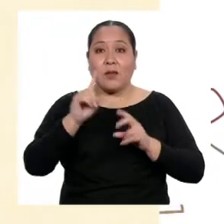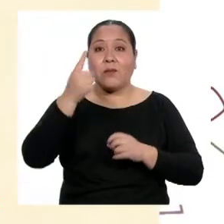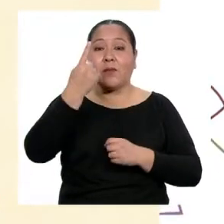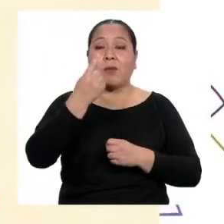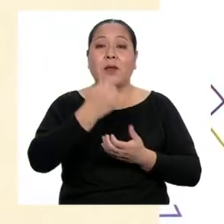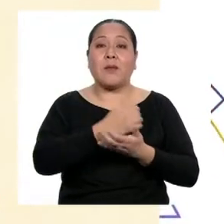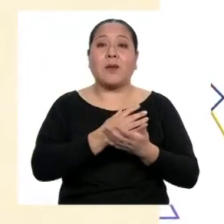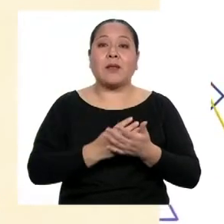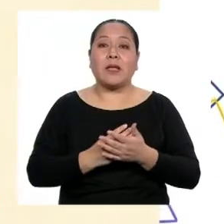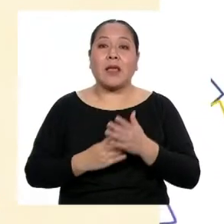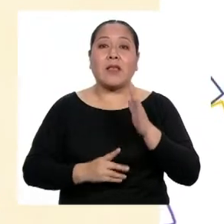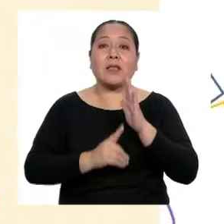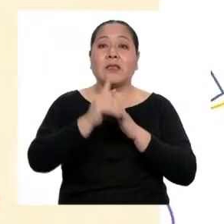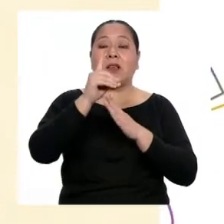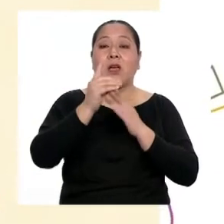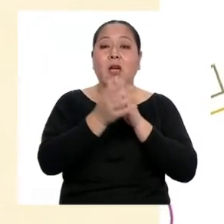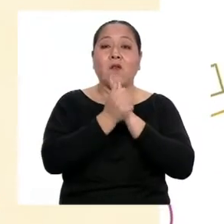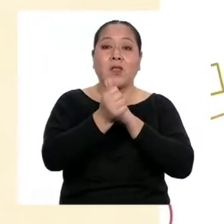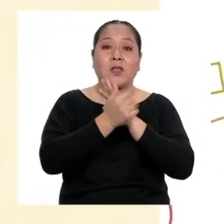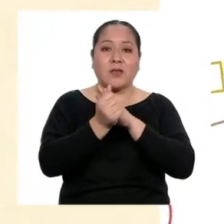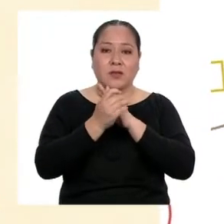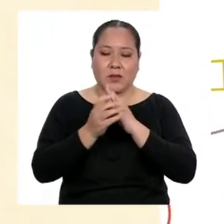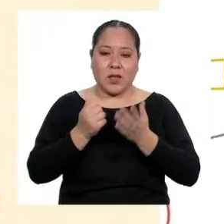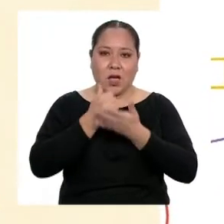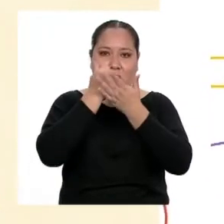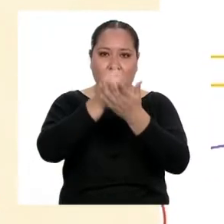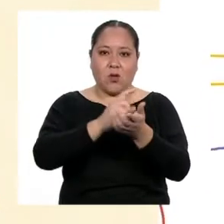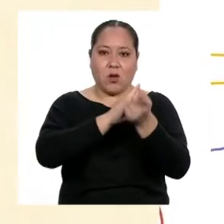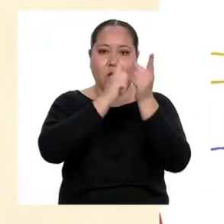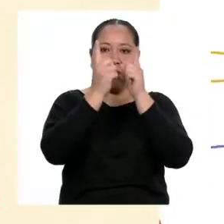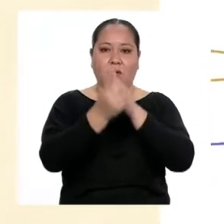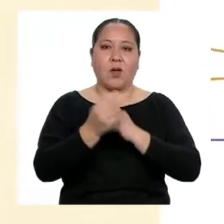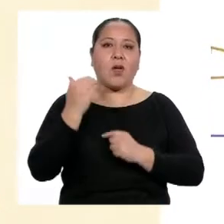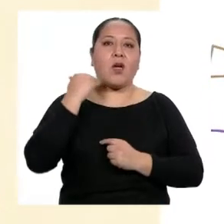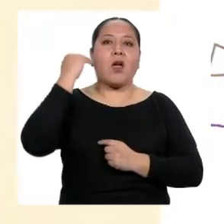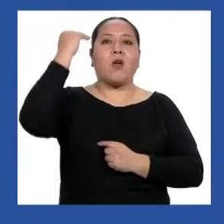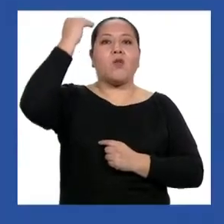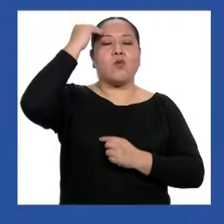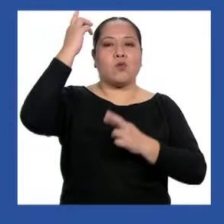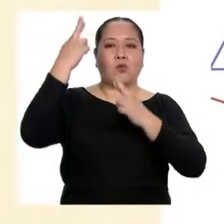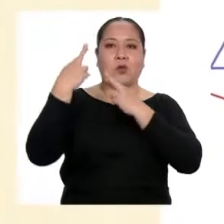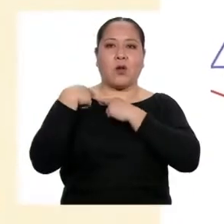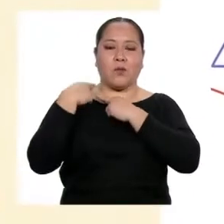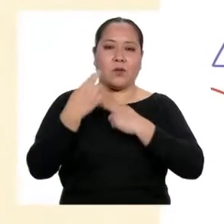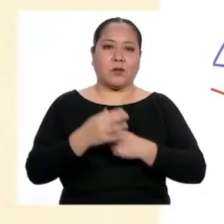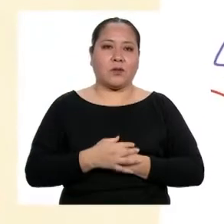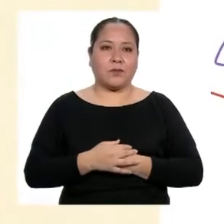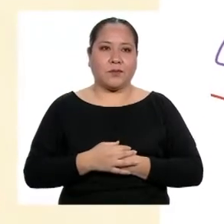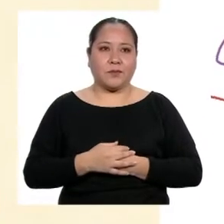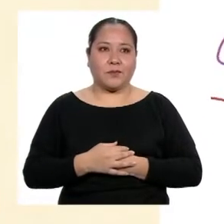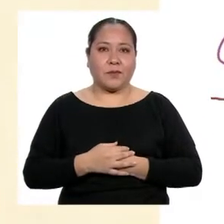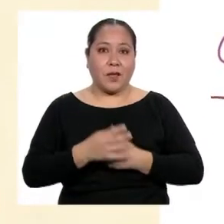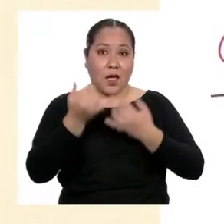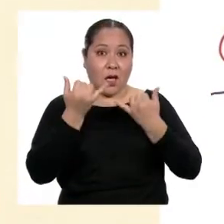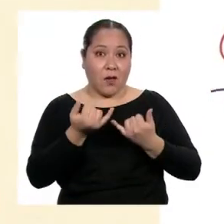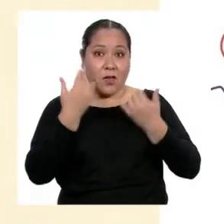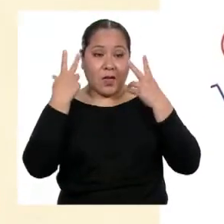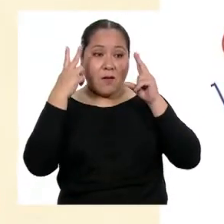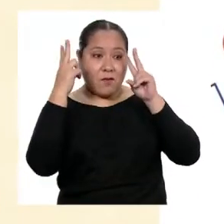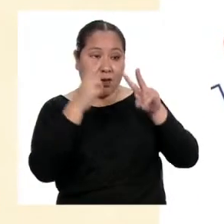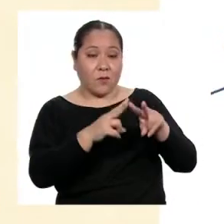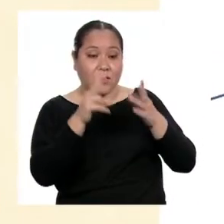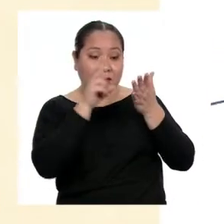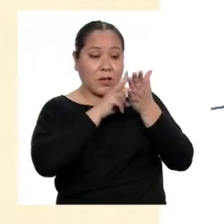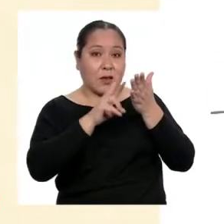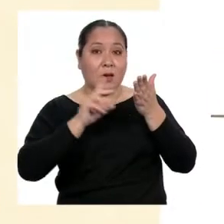a desarrollar habilidades que les permitan convertirse en adultas y adultos responsables. Ahora que ya vimos y leímos el